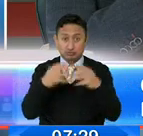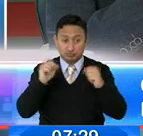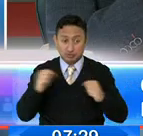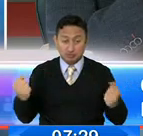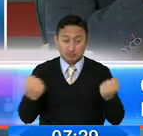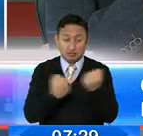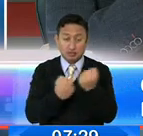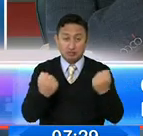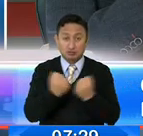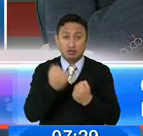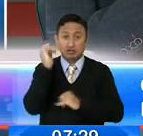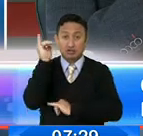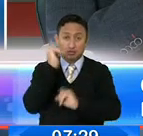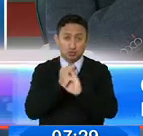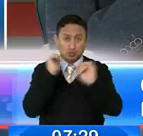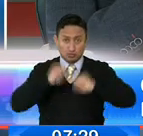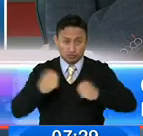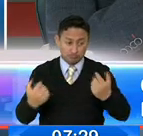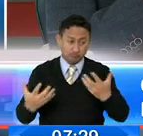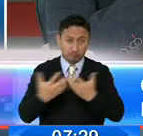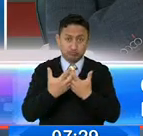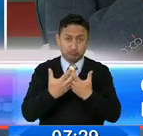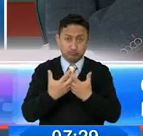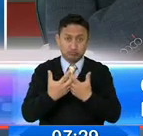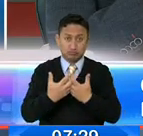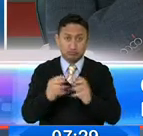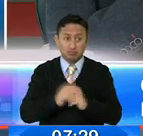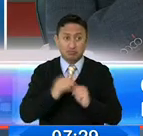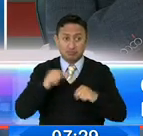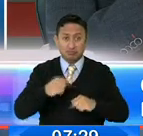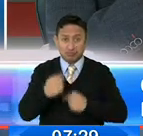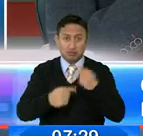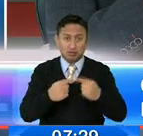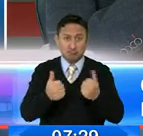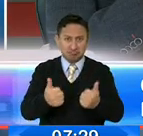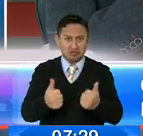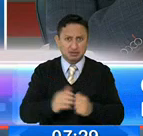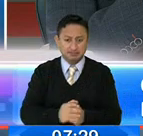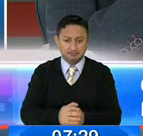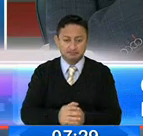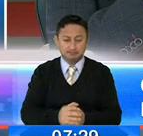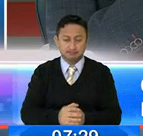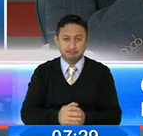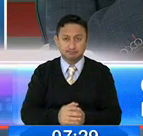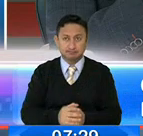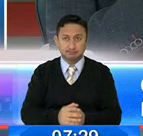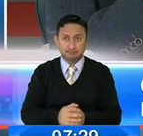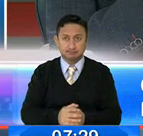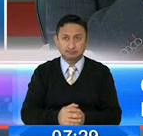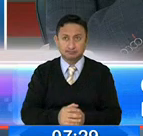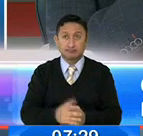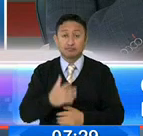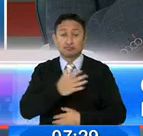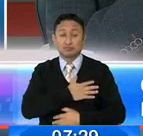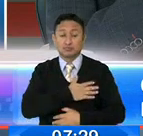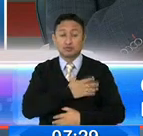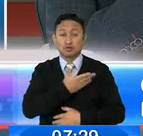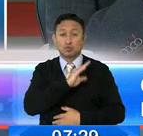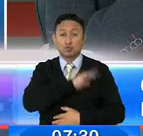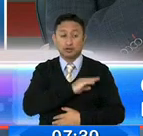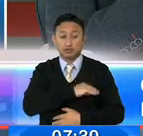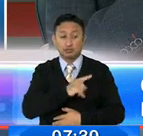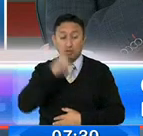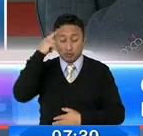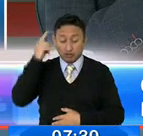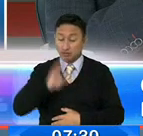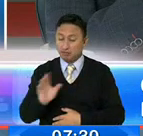interinstitucionalmente, que nos ha hecho bastante tener resultados, ¿no? Y eso hemos dejado, aparte, yo soy el gran municipal, yo soy el